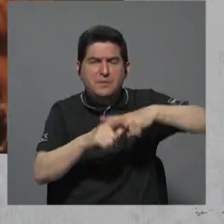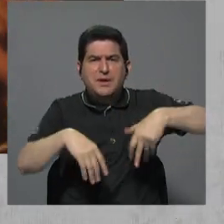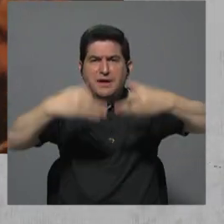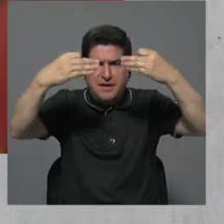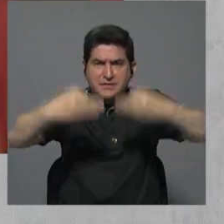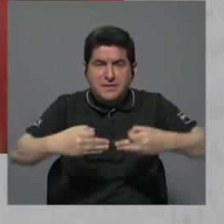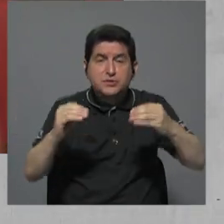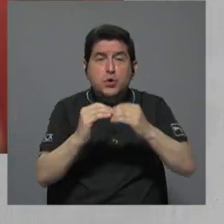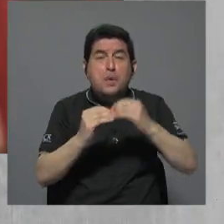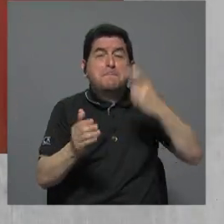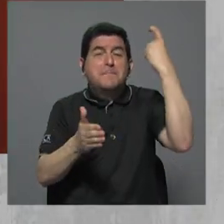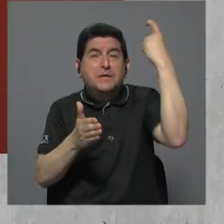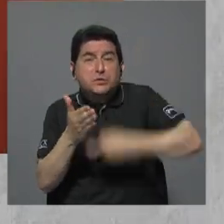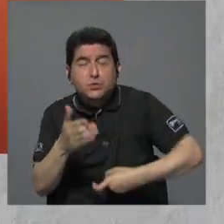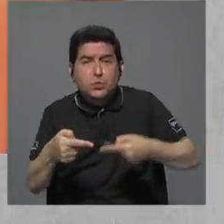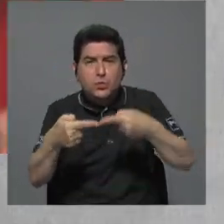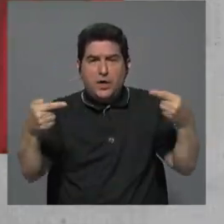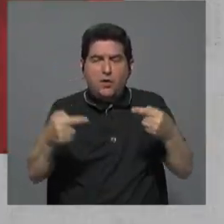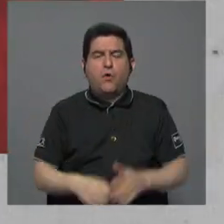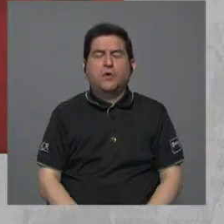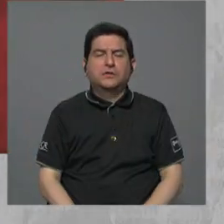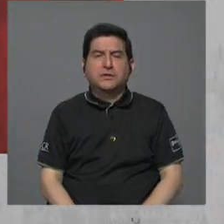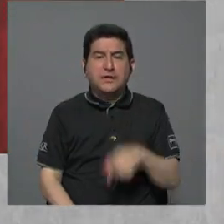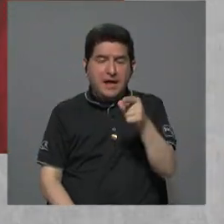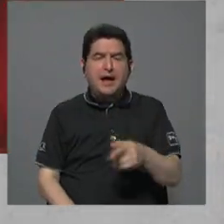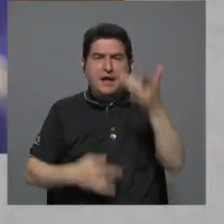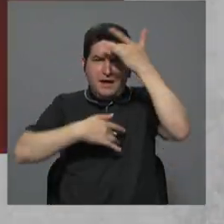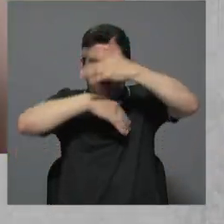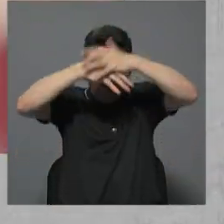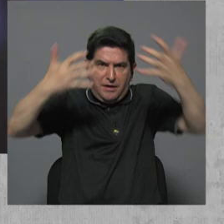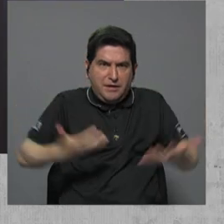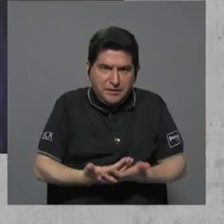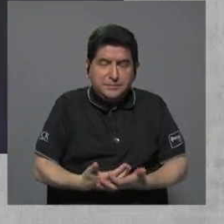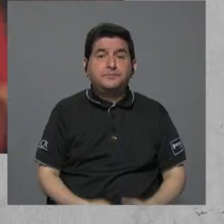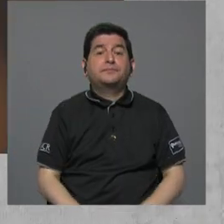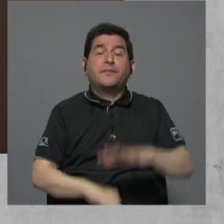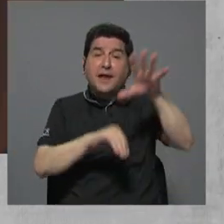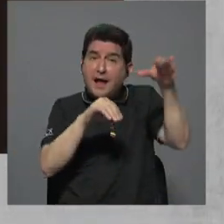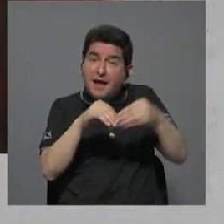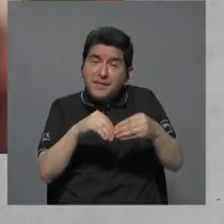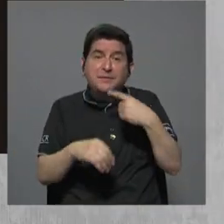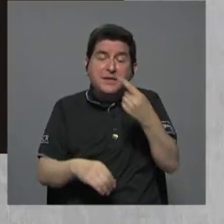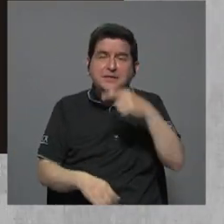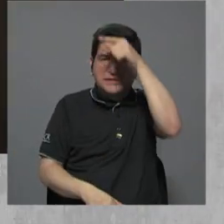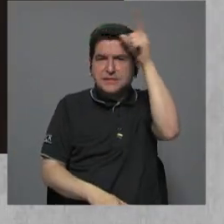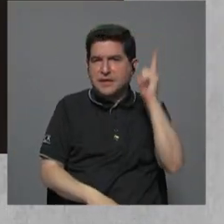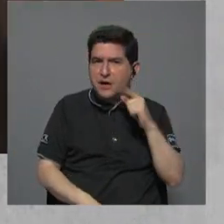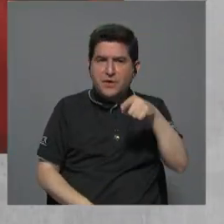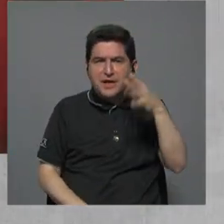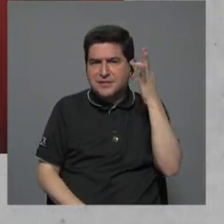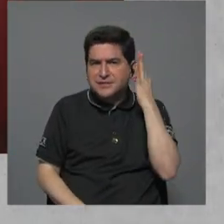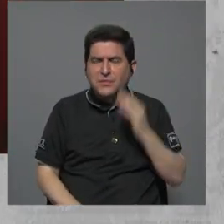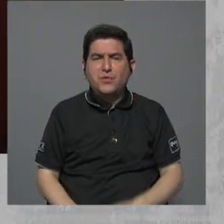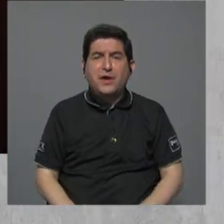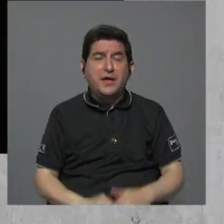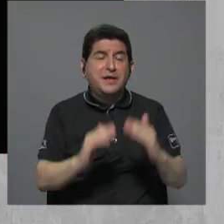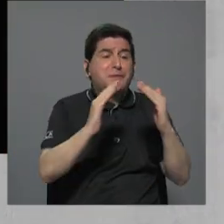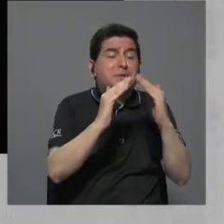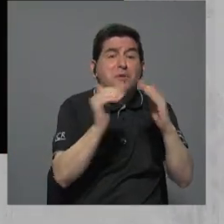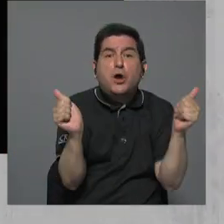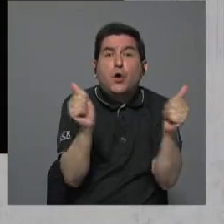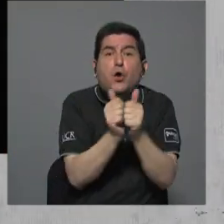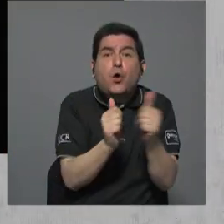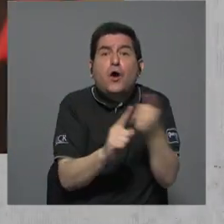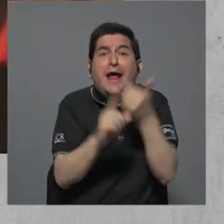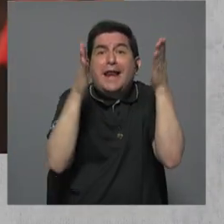más estrictas para el control de la pandemia. Y además, doña Laura, porque podríamos decir que estas mujeres están viviendo con sus agresores, o sea,